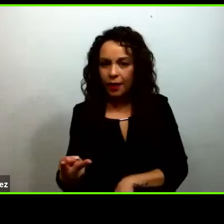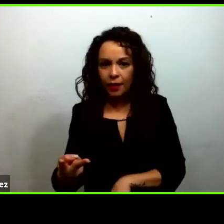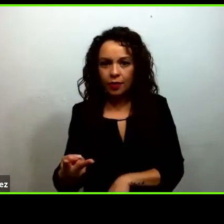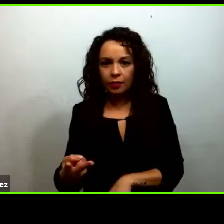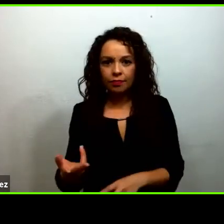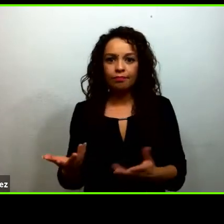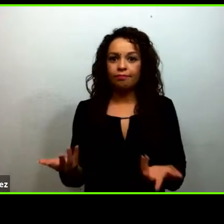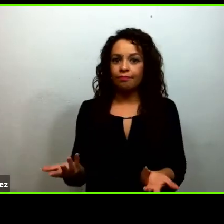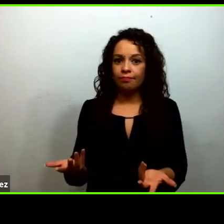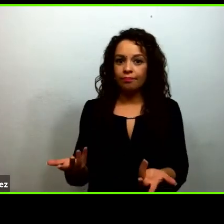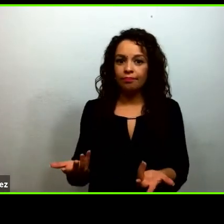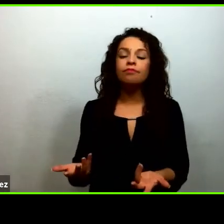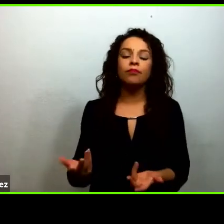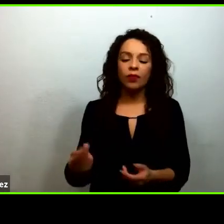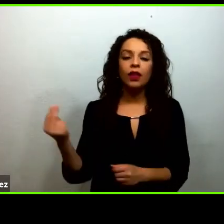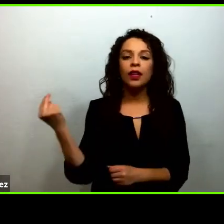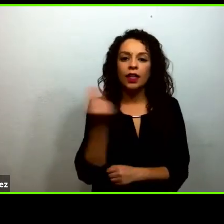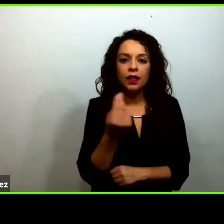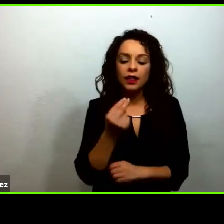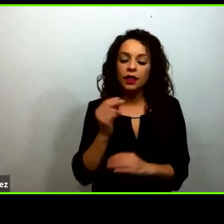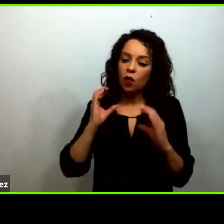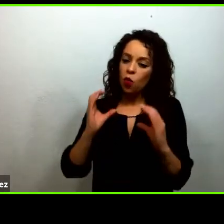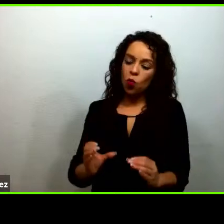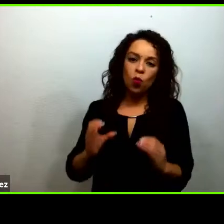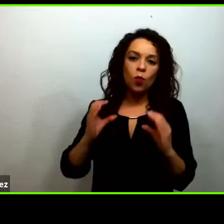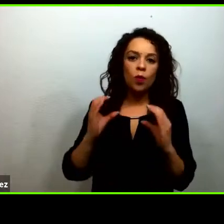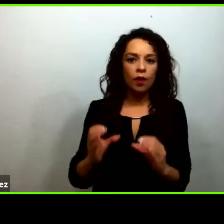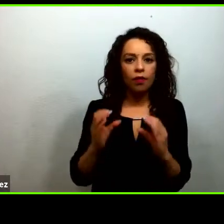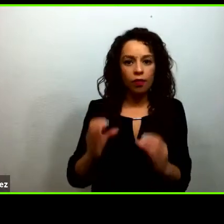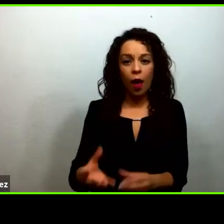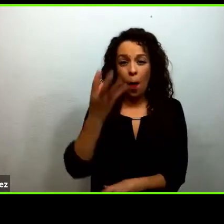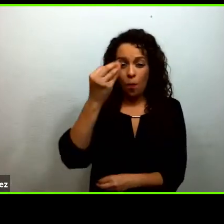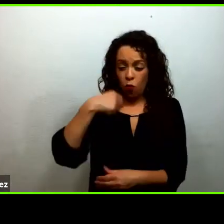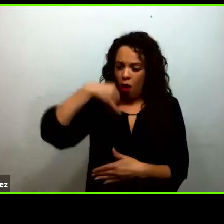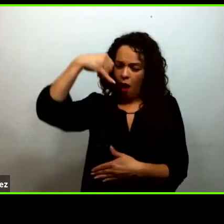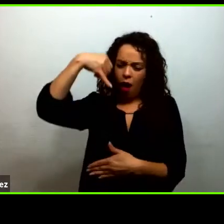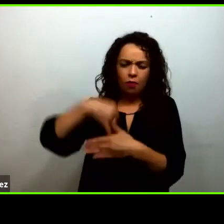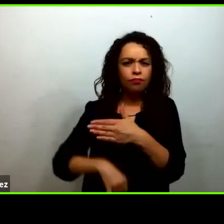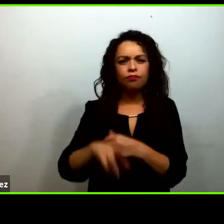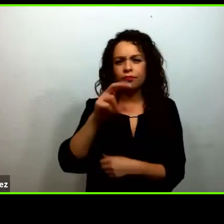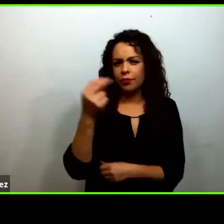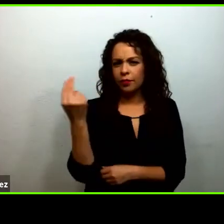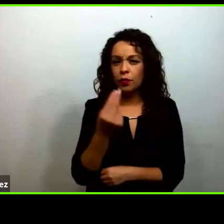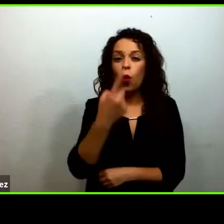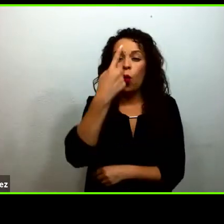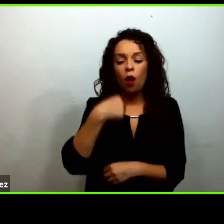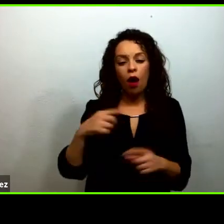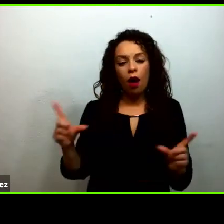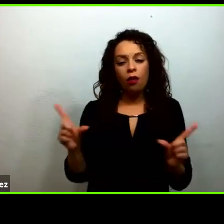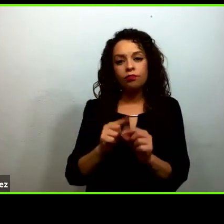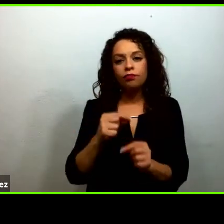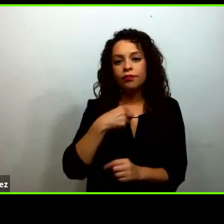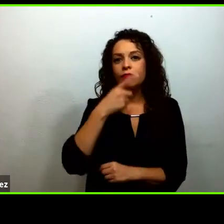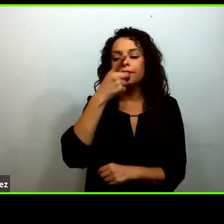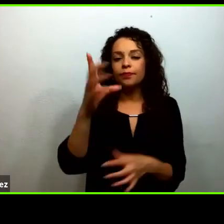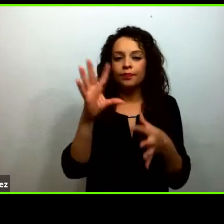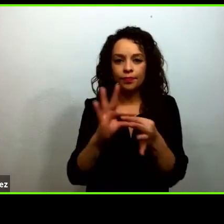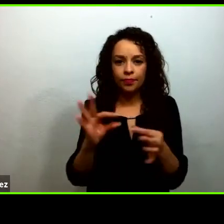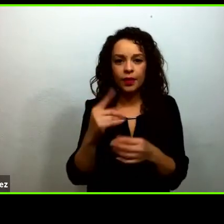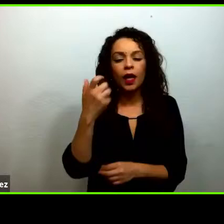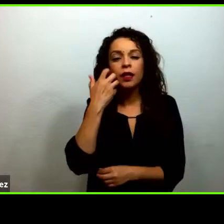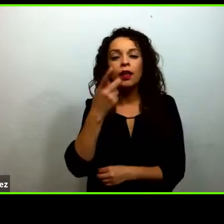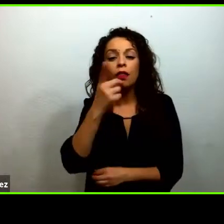un paradigma del cuidado. Y no voy a ahondar mucho, solo quiero decir que hablar de cuidado es hablar del cuidado en muchos